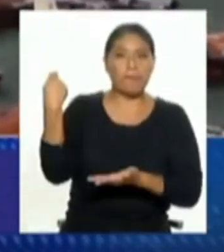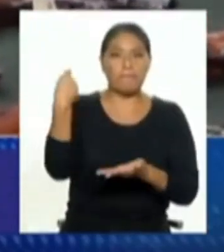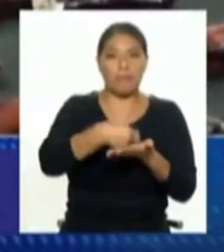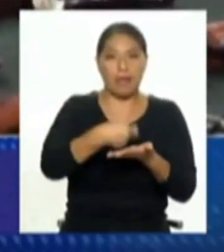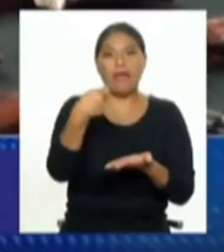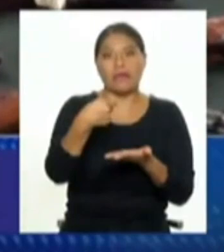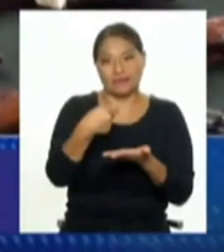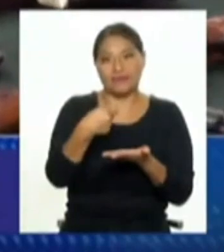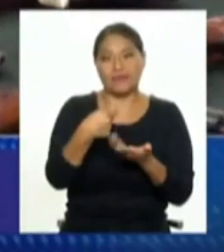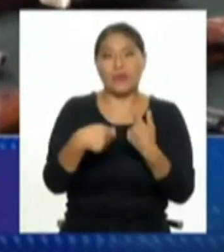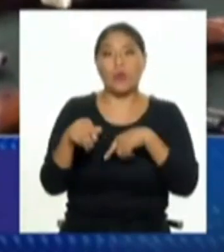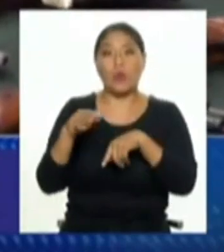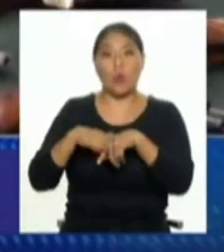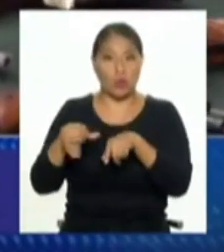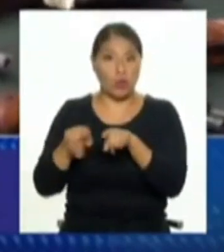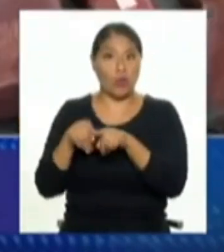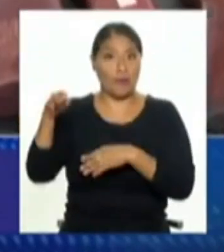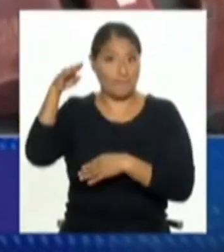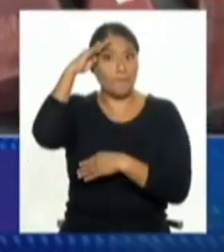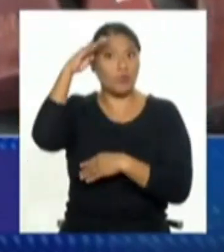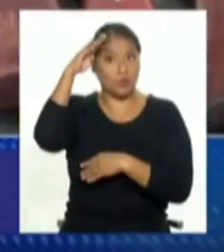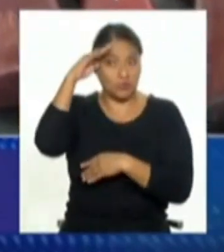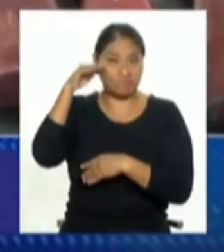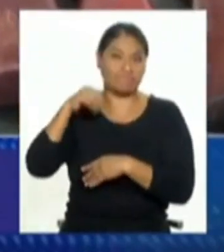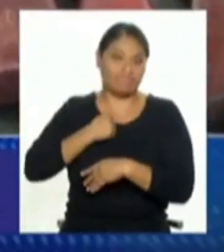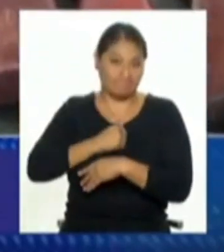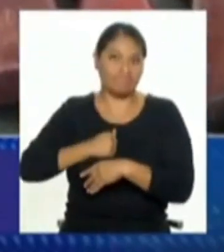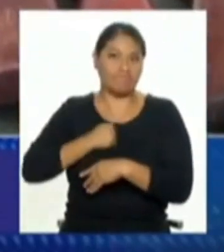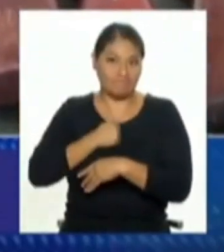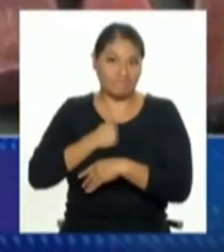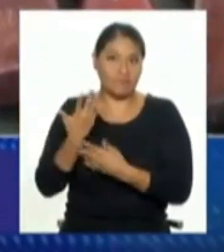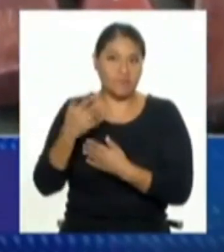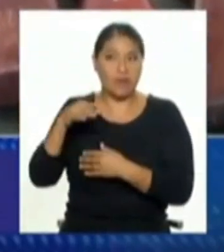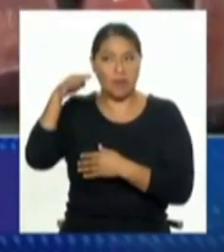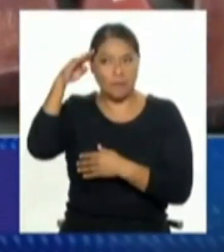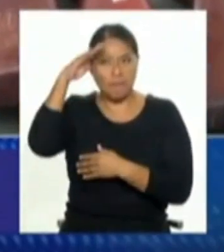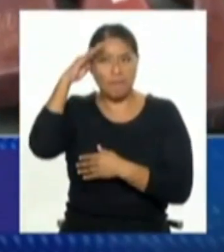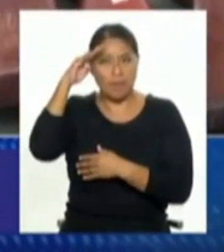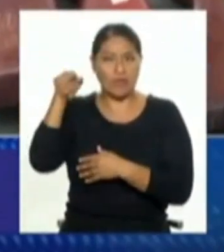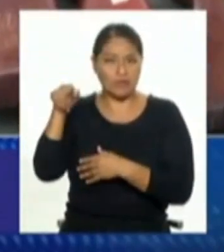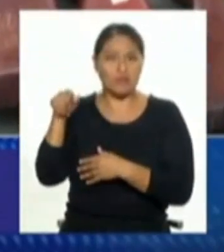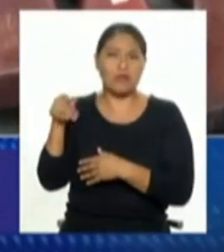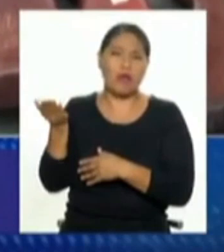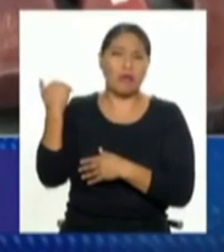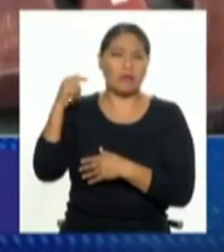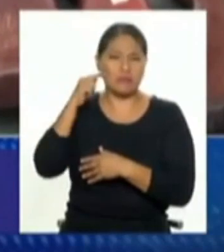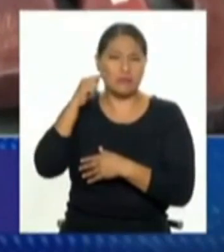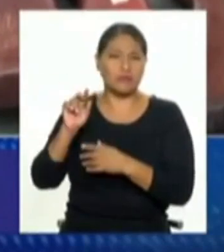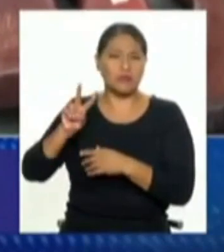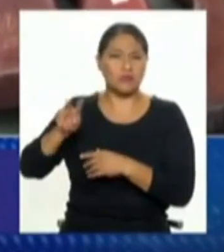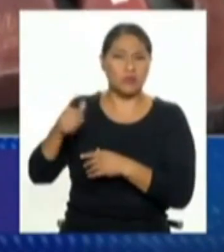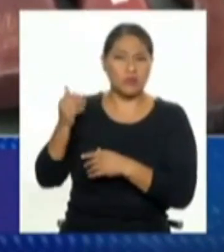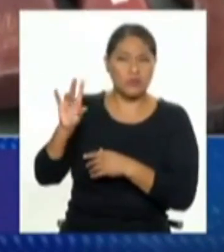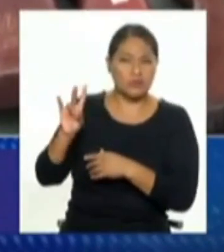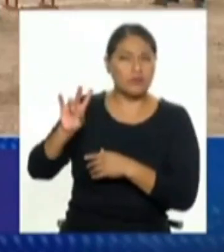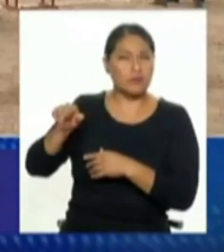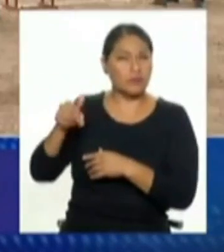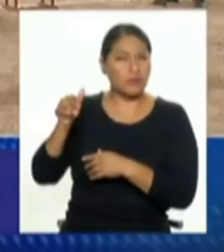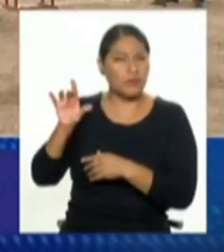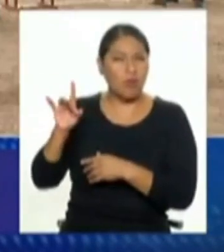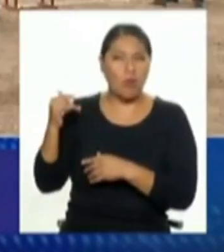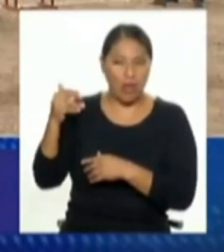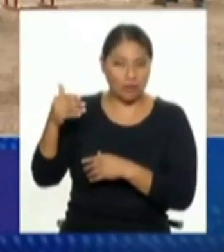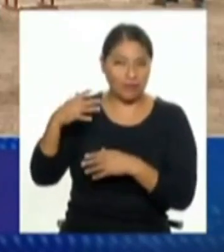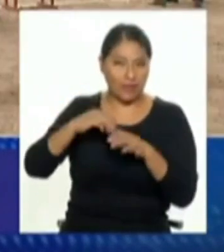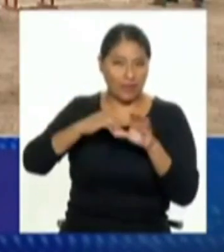Lamentablemente también hay casos desde la Fuerza Más y las policías, ¿no? Son los menos, ¿no? Las estadísticas que han habido desde 2017 dicen que son los menos, pero también hay